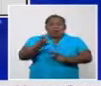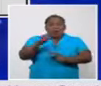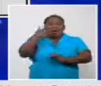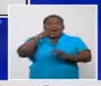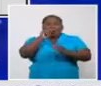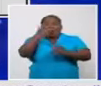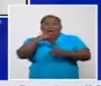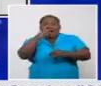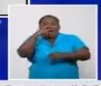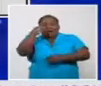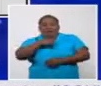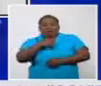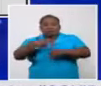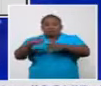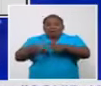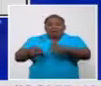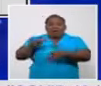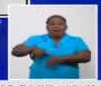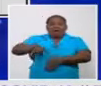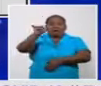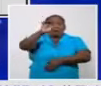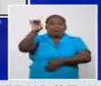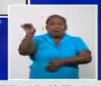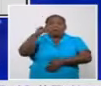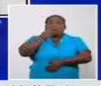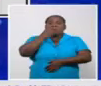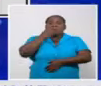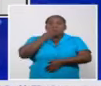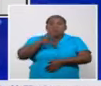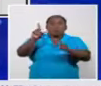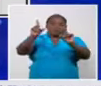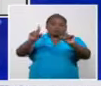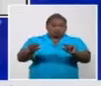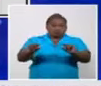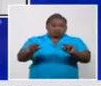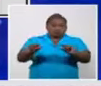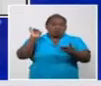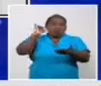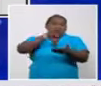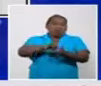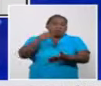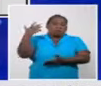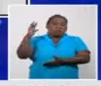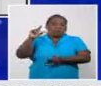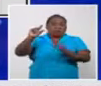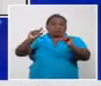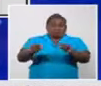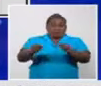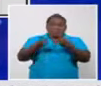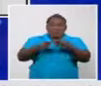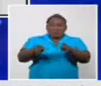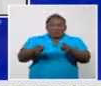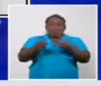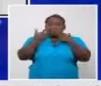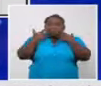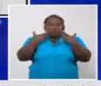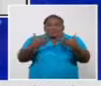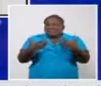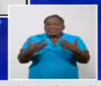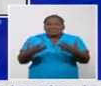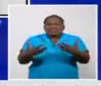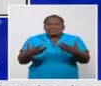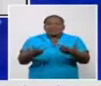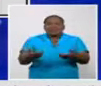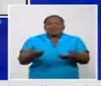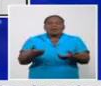vez, el número de importados reduzca, pero sobre todo, lo más importante es la transmisión que pueden